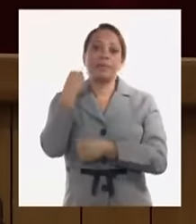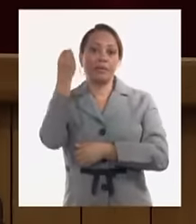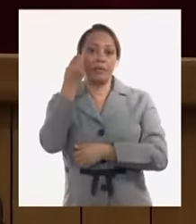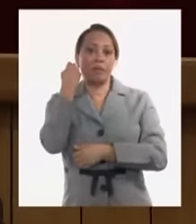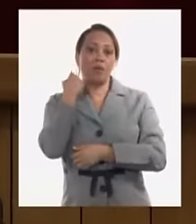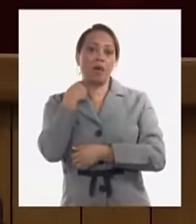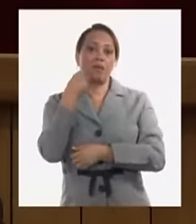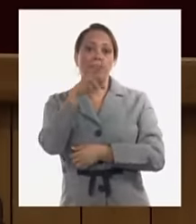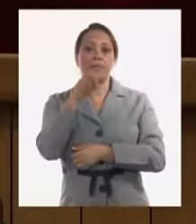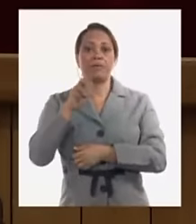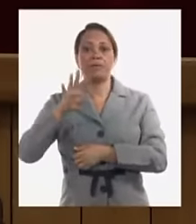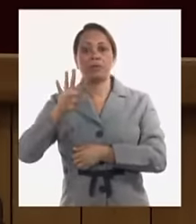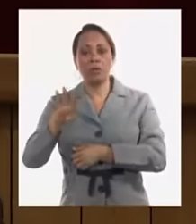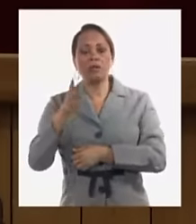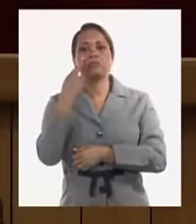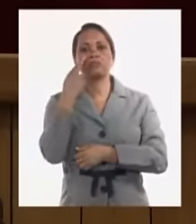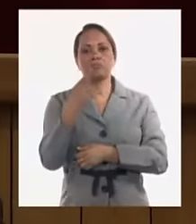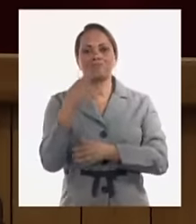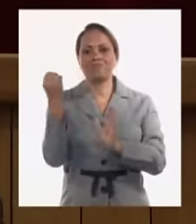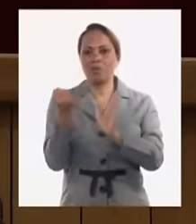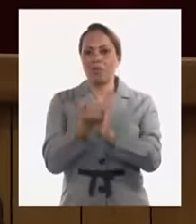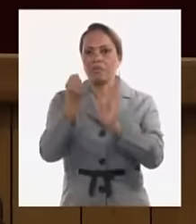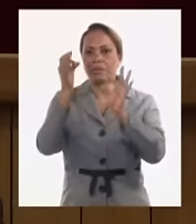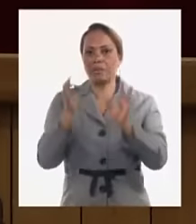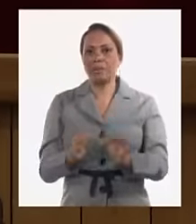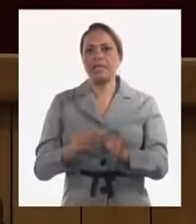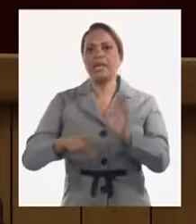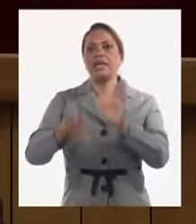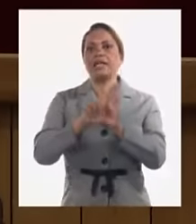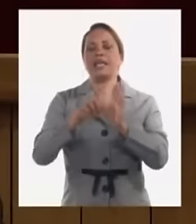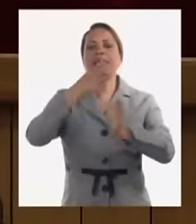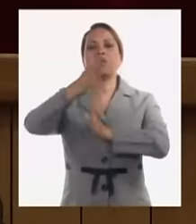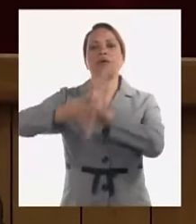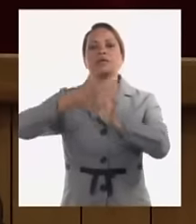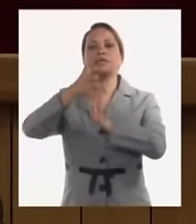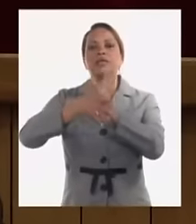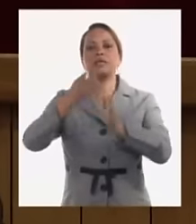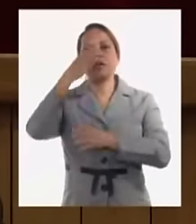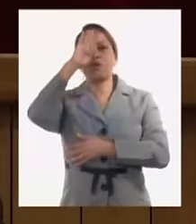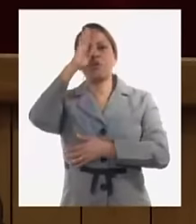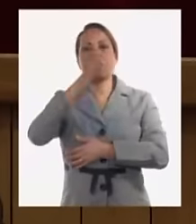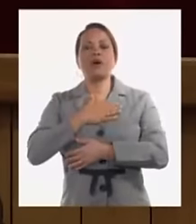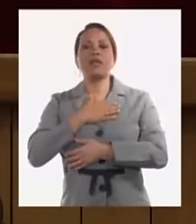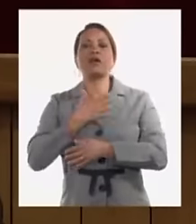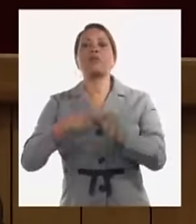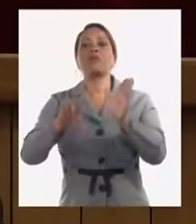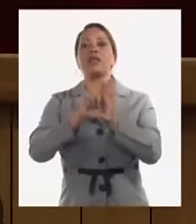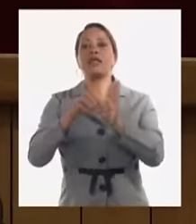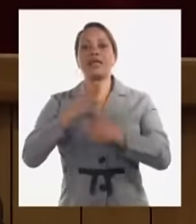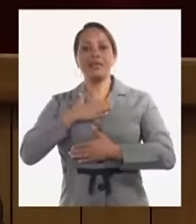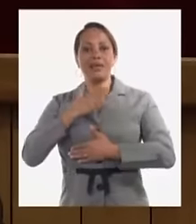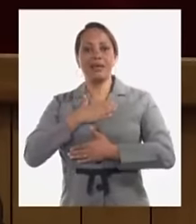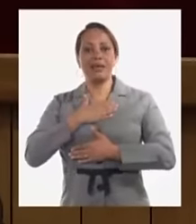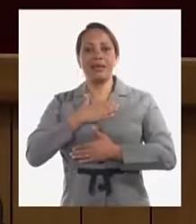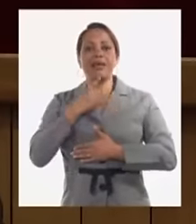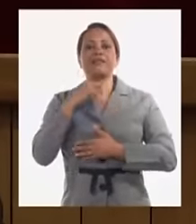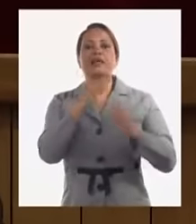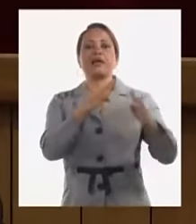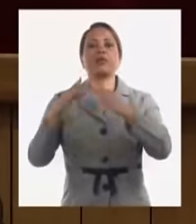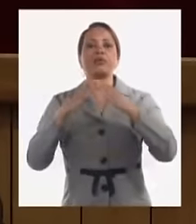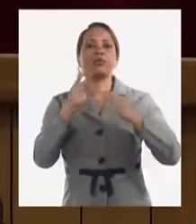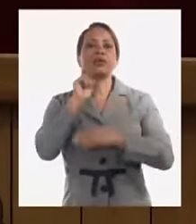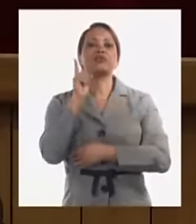a reconocer oficialmente la lengua de seña cubana como la lengua natural de la comunidad